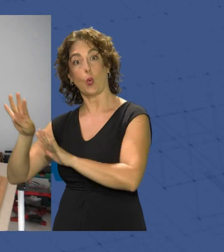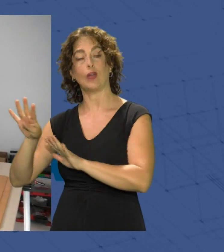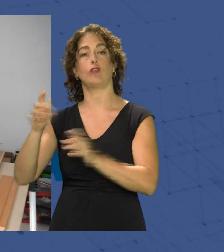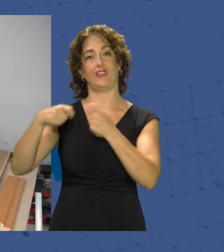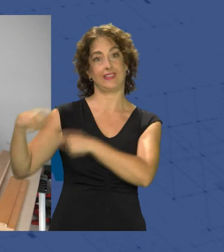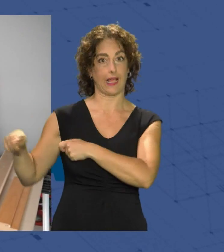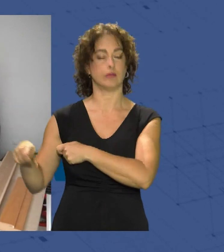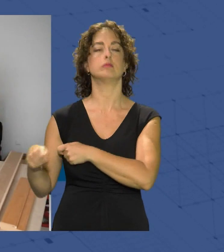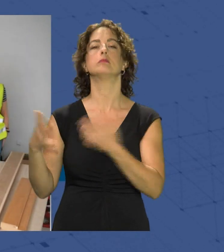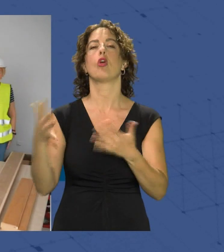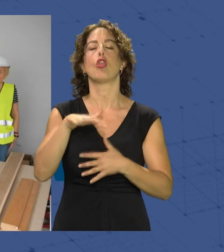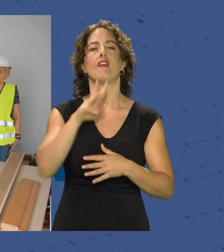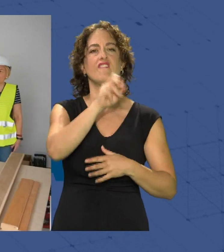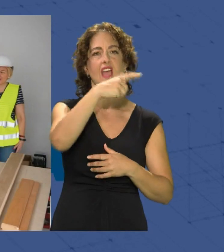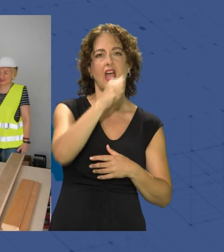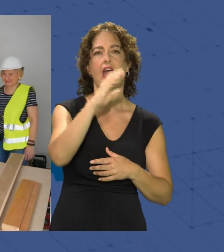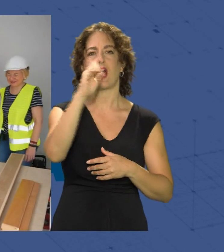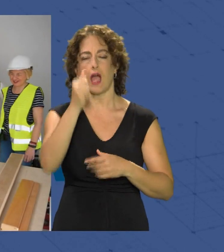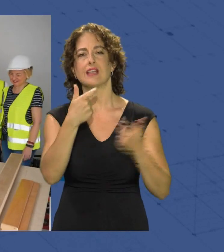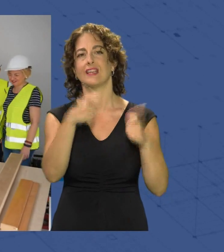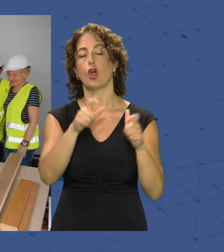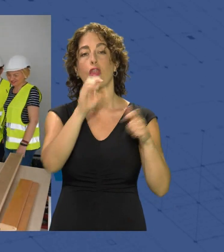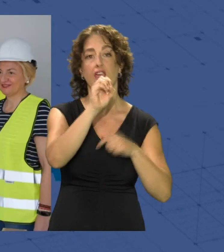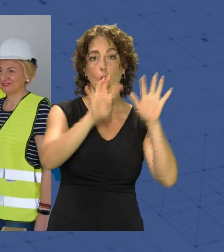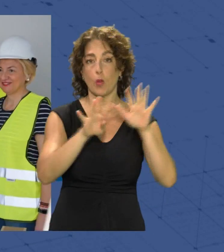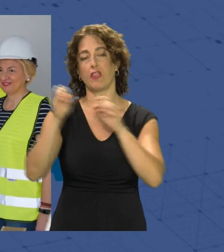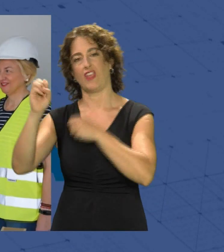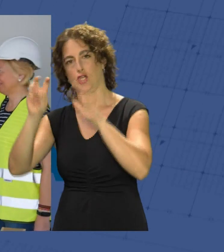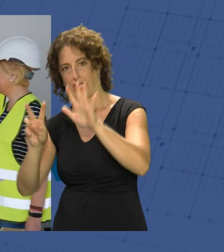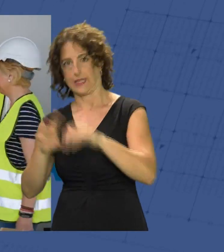respectivamente en la Vega de Acá, en los sectores 09 y 07.